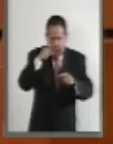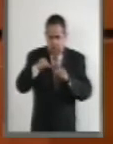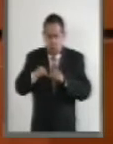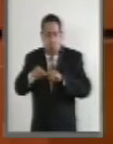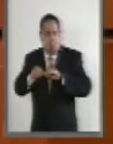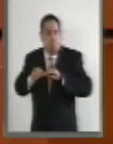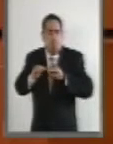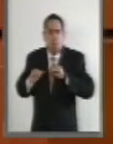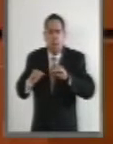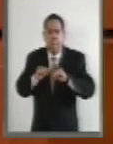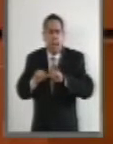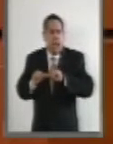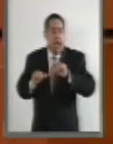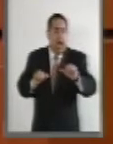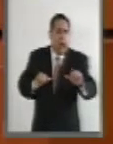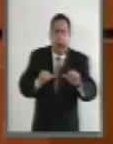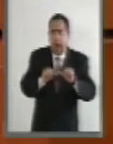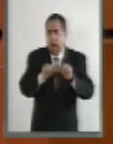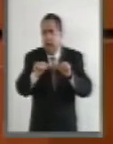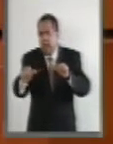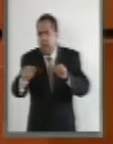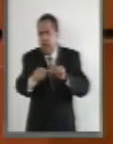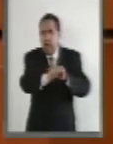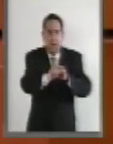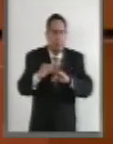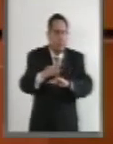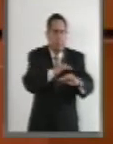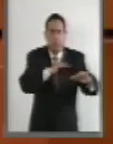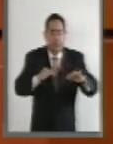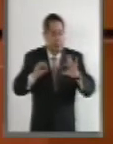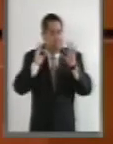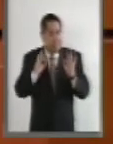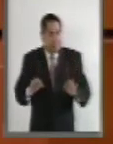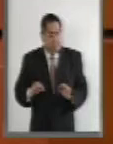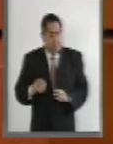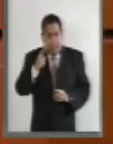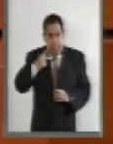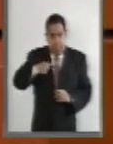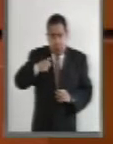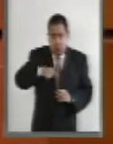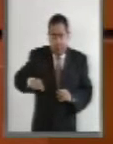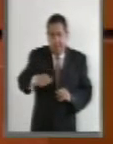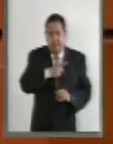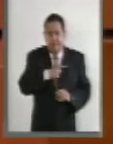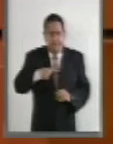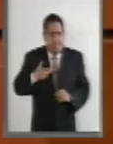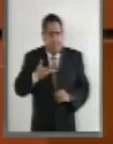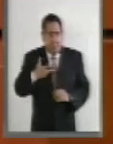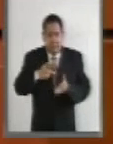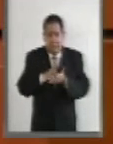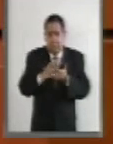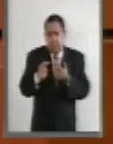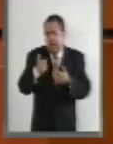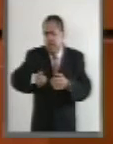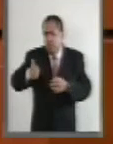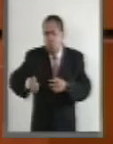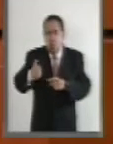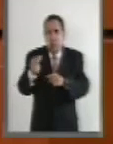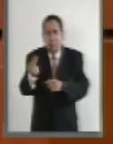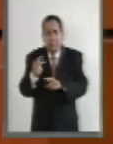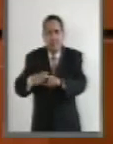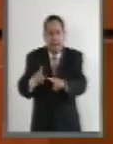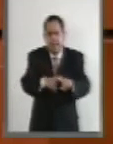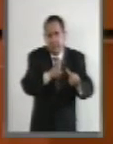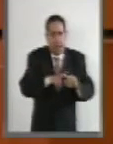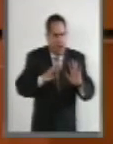todas las personas, también es verdad que cada segmento de la población tiene necesidades diferentes y por tanto